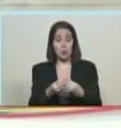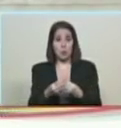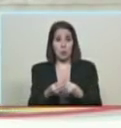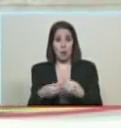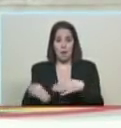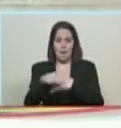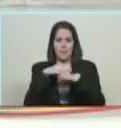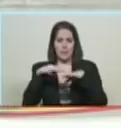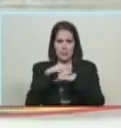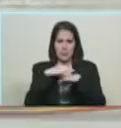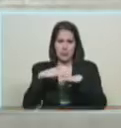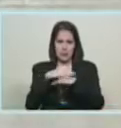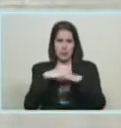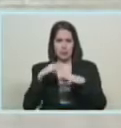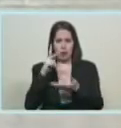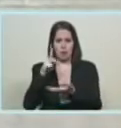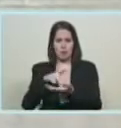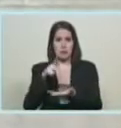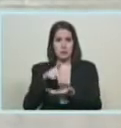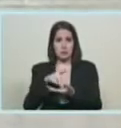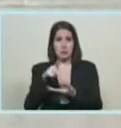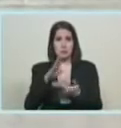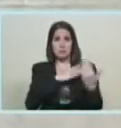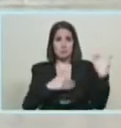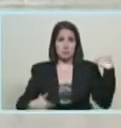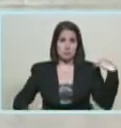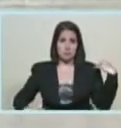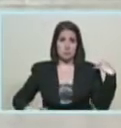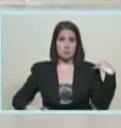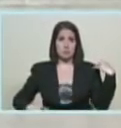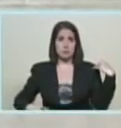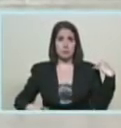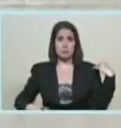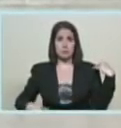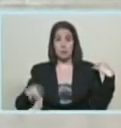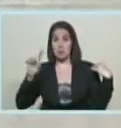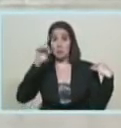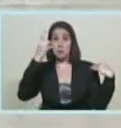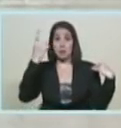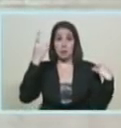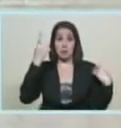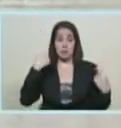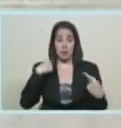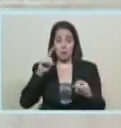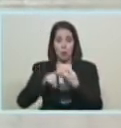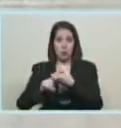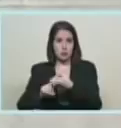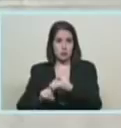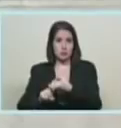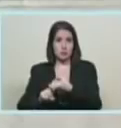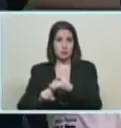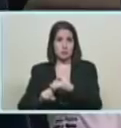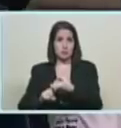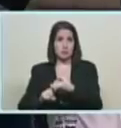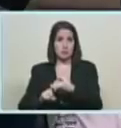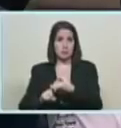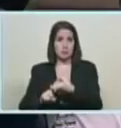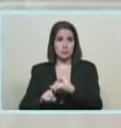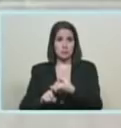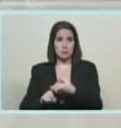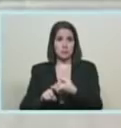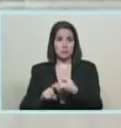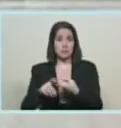Jorge Márquez, ministro de la Presidencia, compañero. La primera combatiente, Silvia